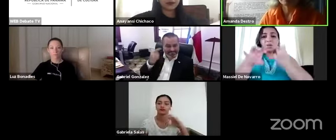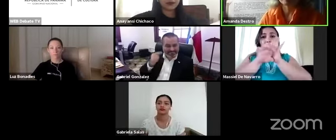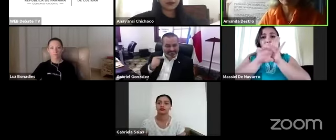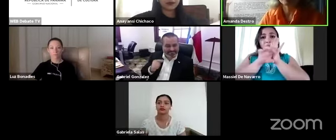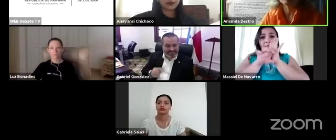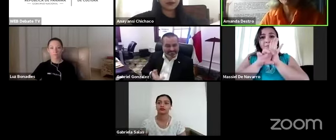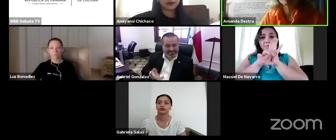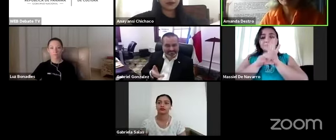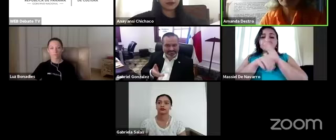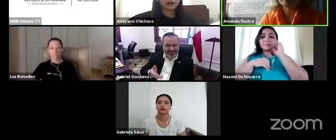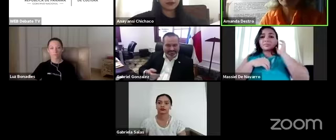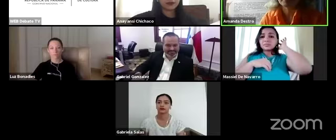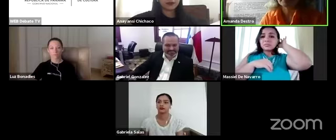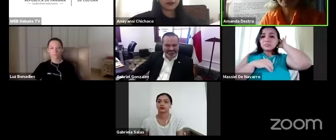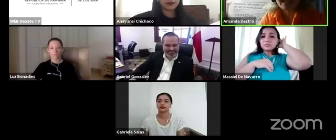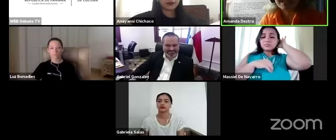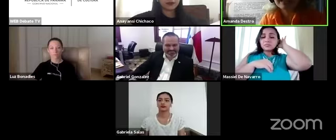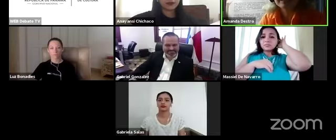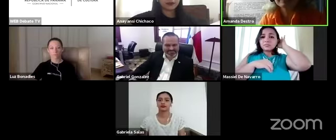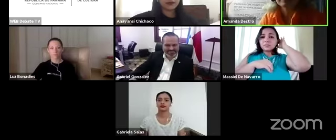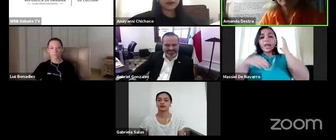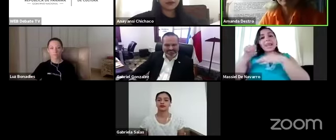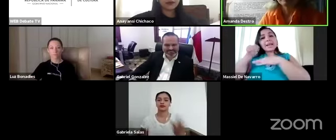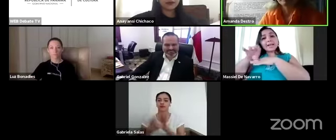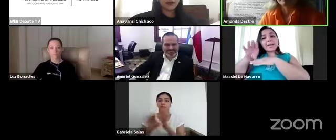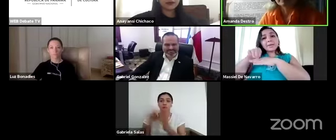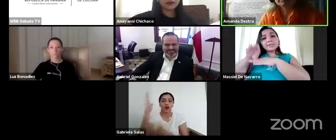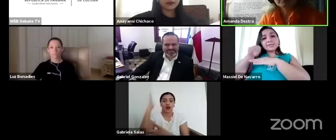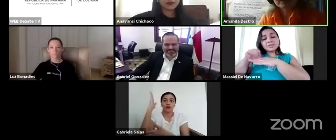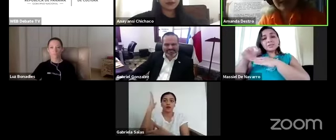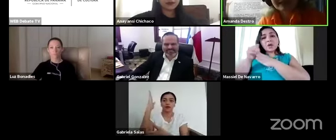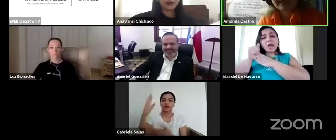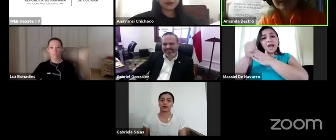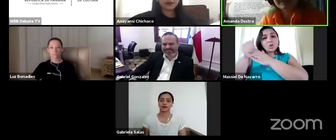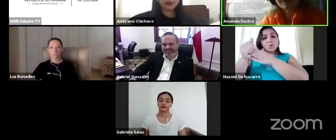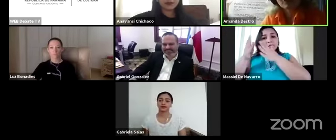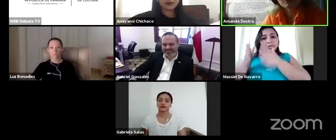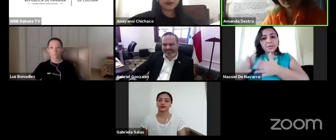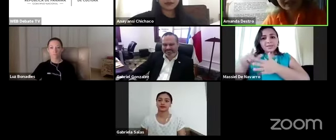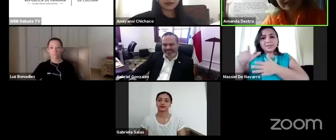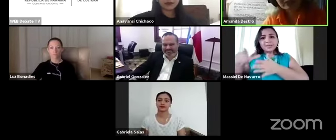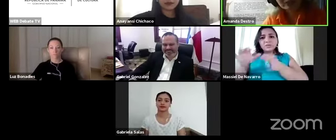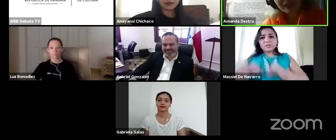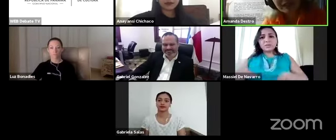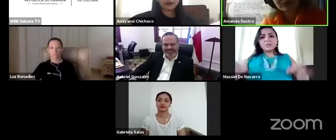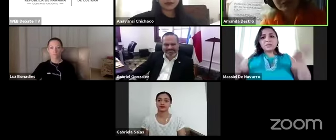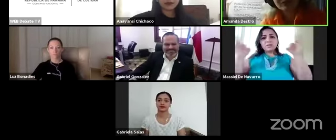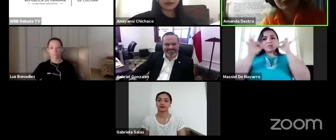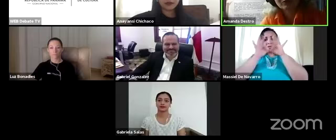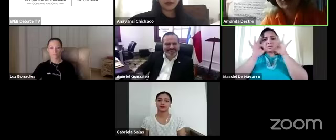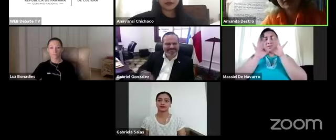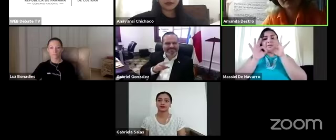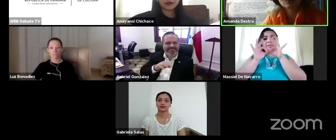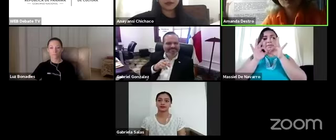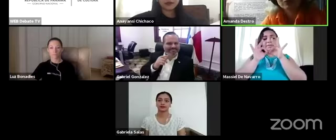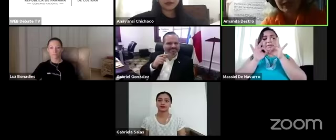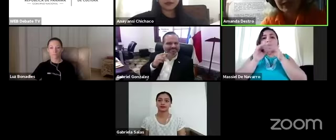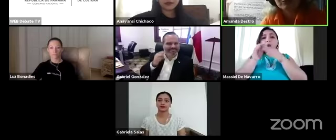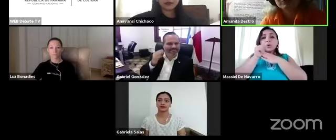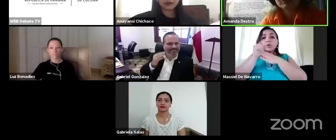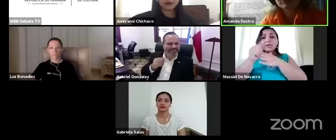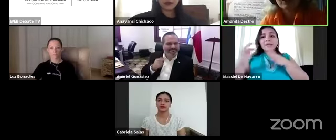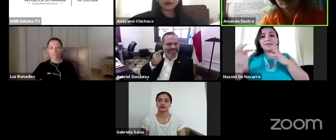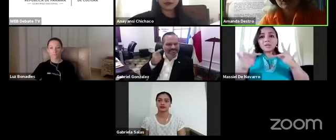capacitación cruzada de guías es importante los guías de turismo los guías de los